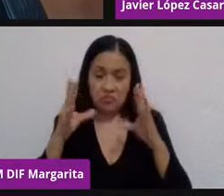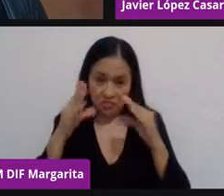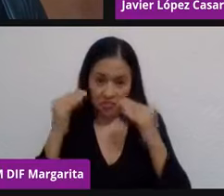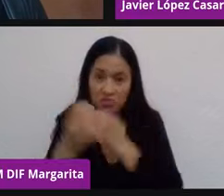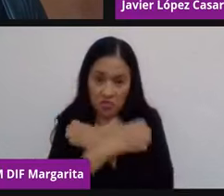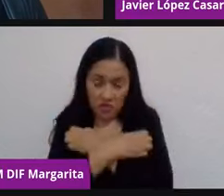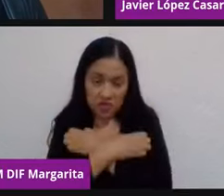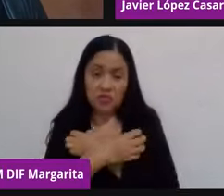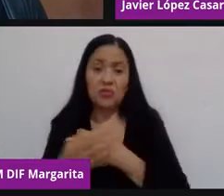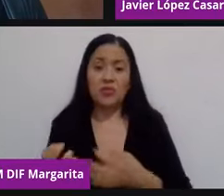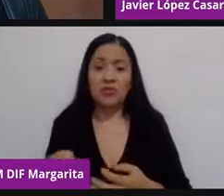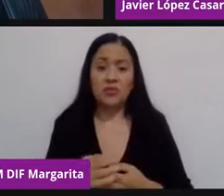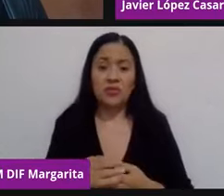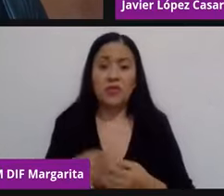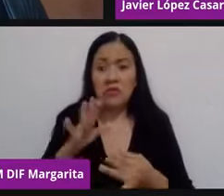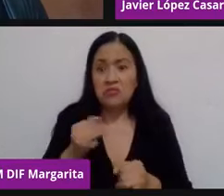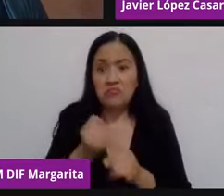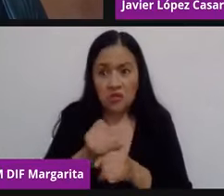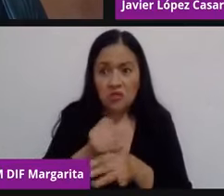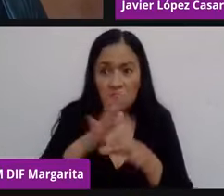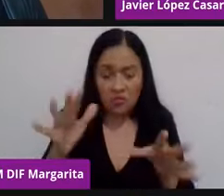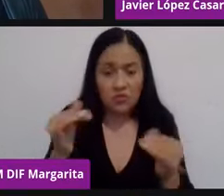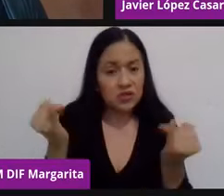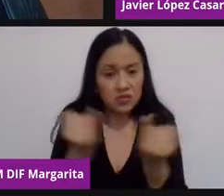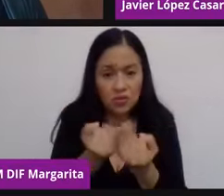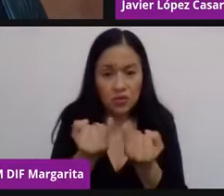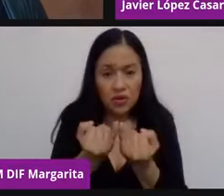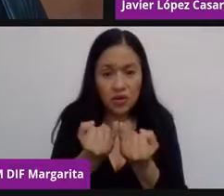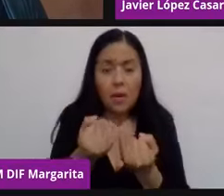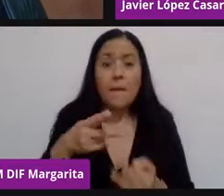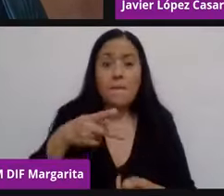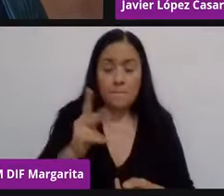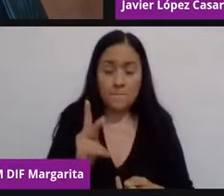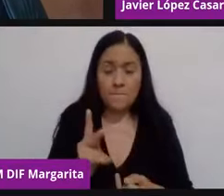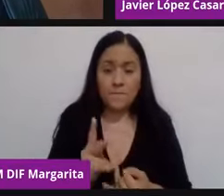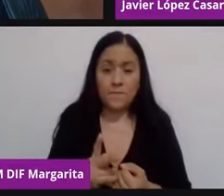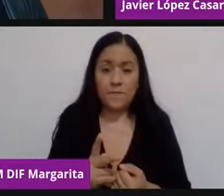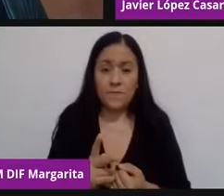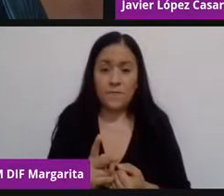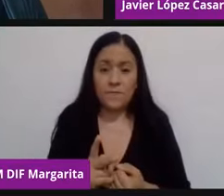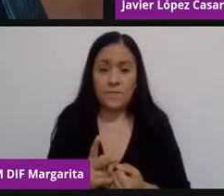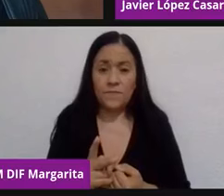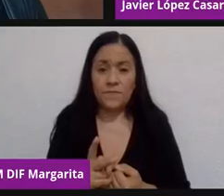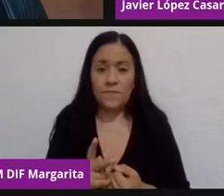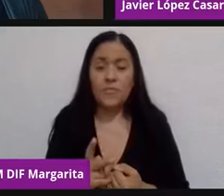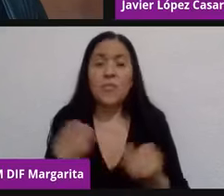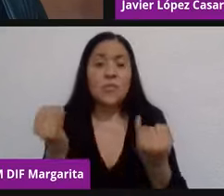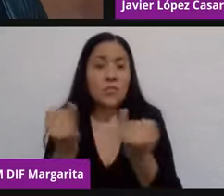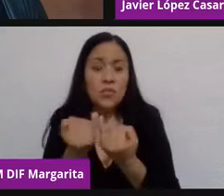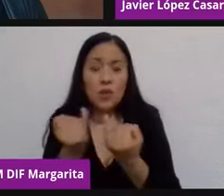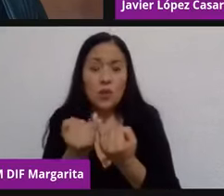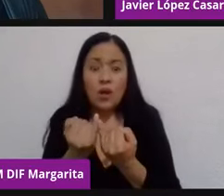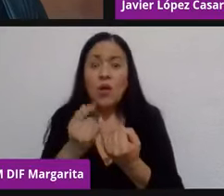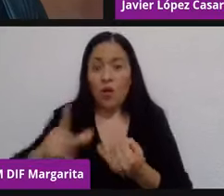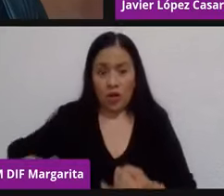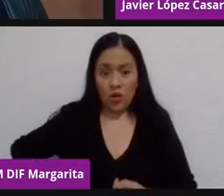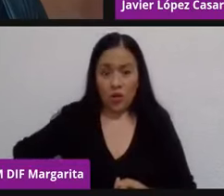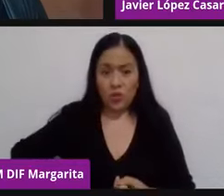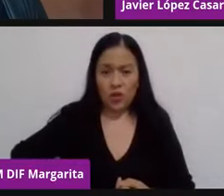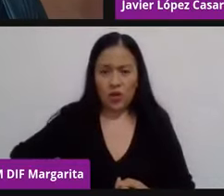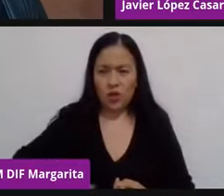a la información que está ahí, pero a todas aquellas soluciones o propuestas que mi gobierno va a ir